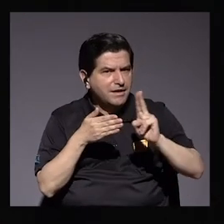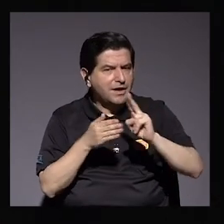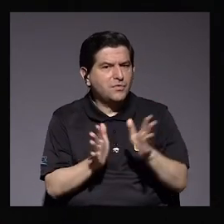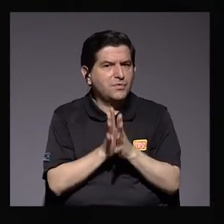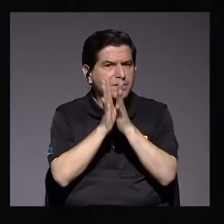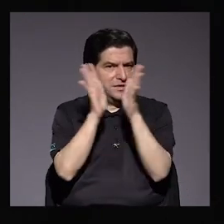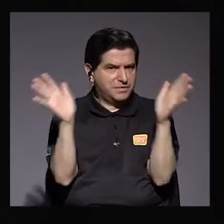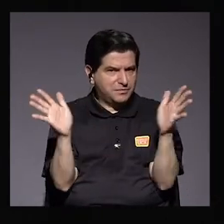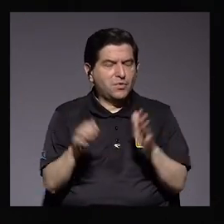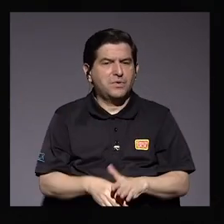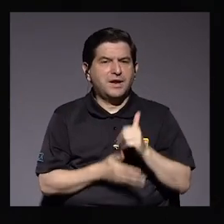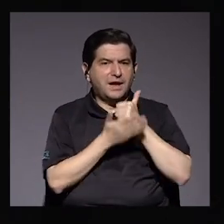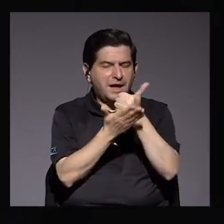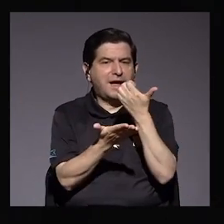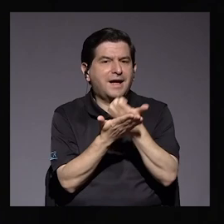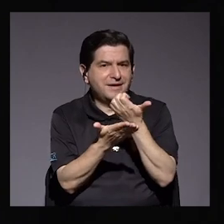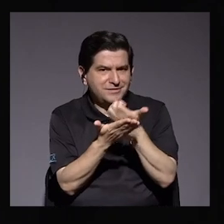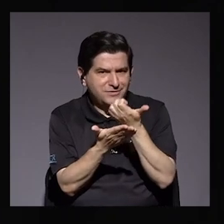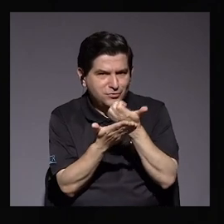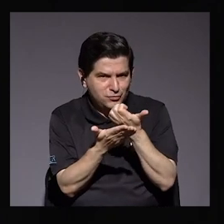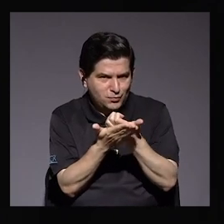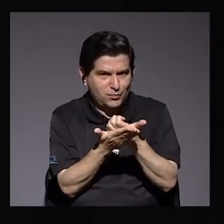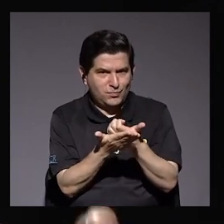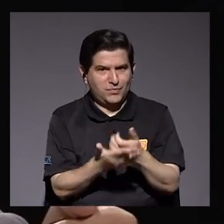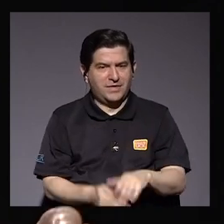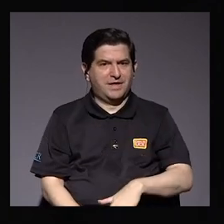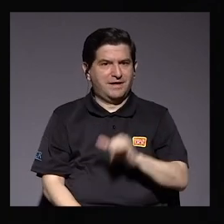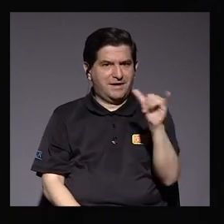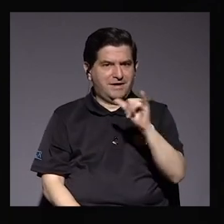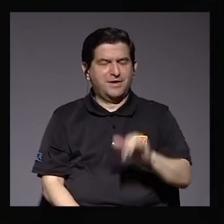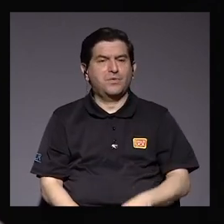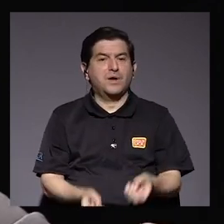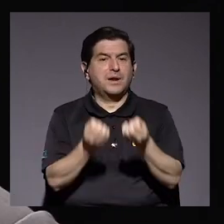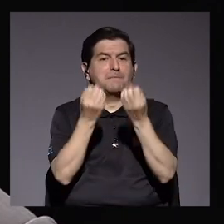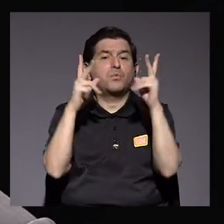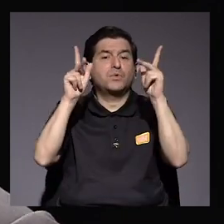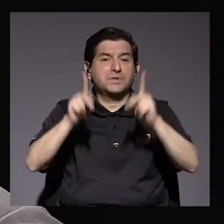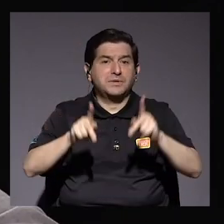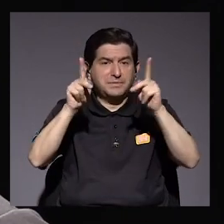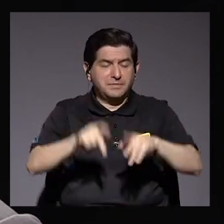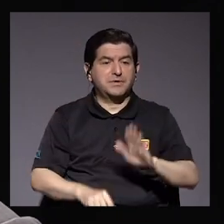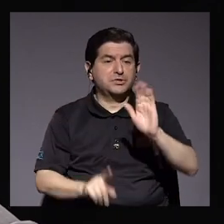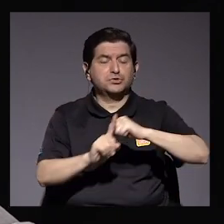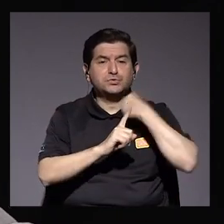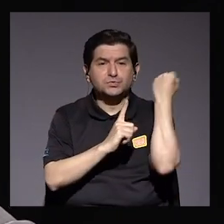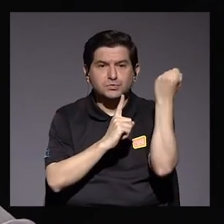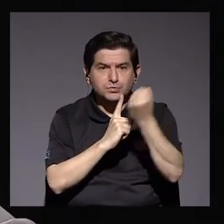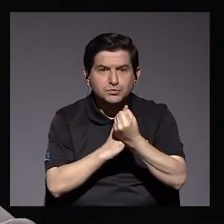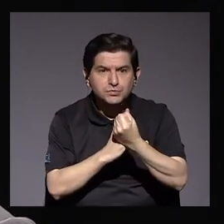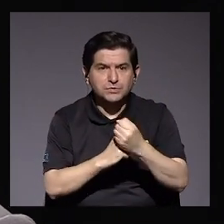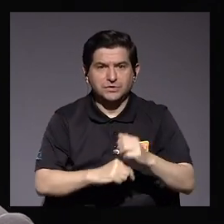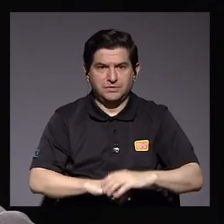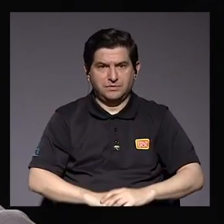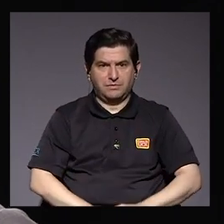Universidad Pública Marina beca casualmente también a una gran cantidad de estudiantes por su condición